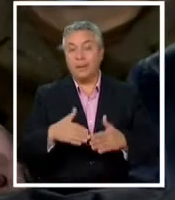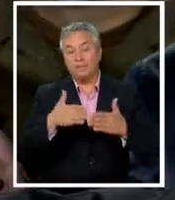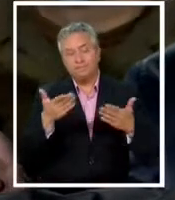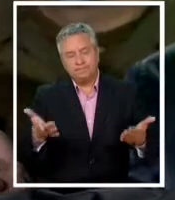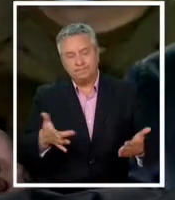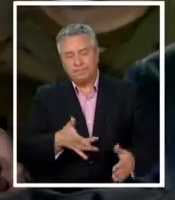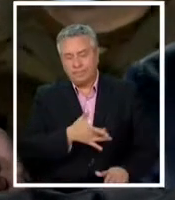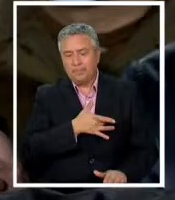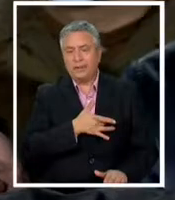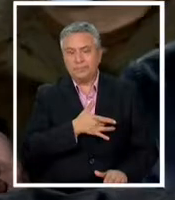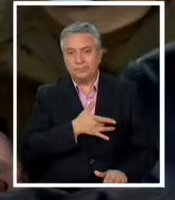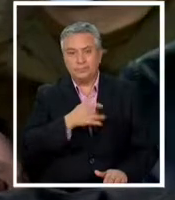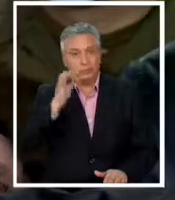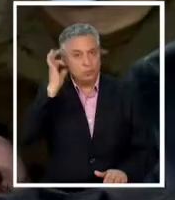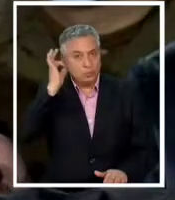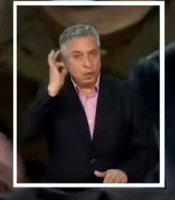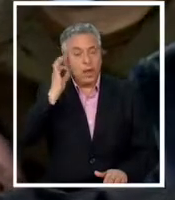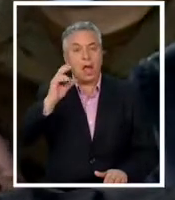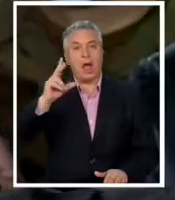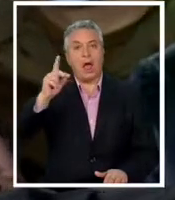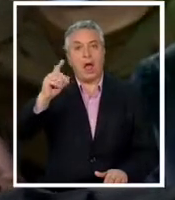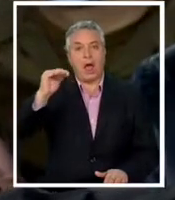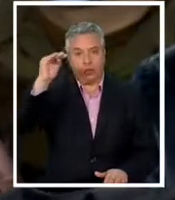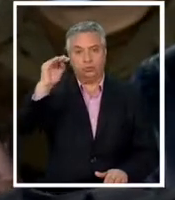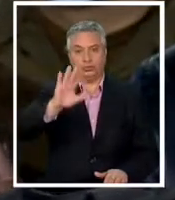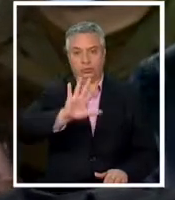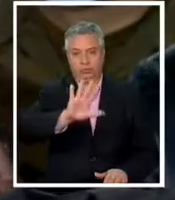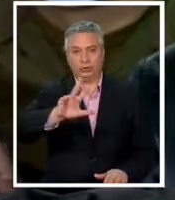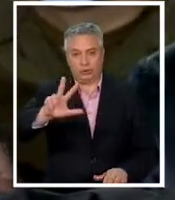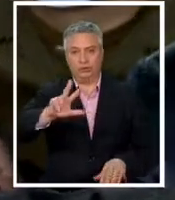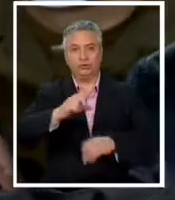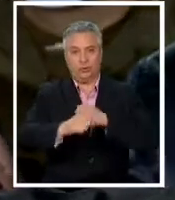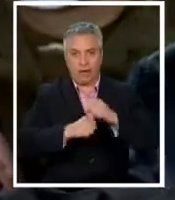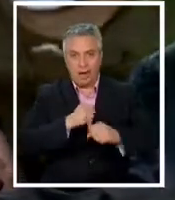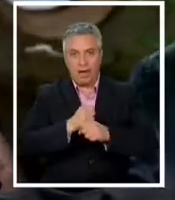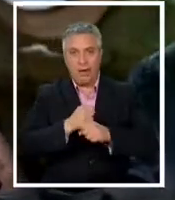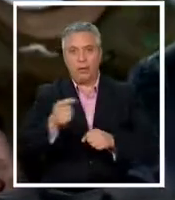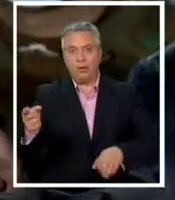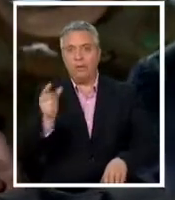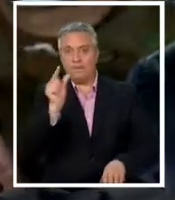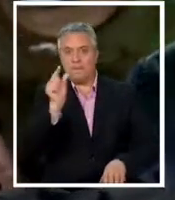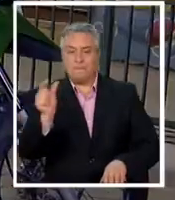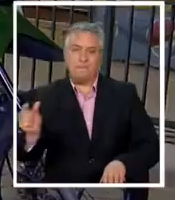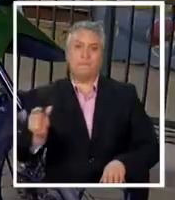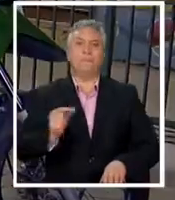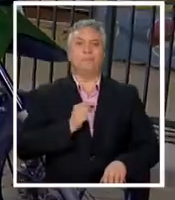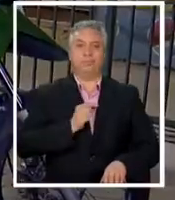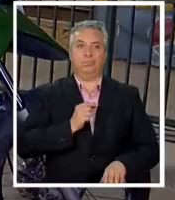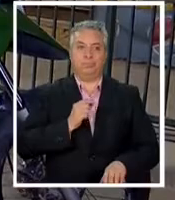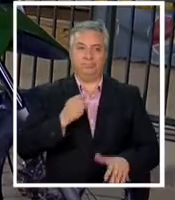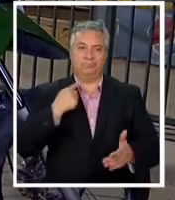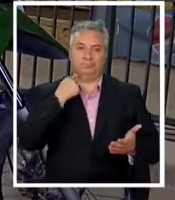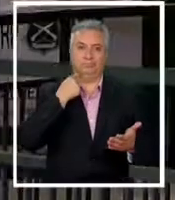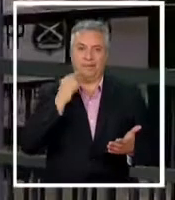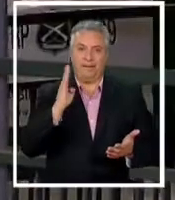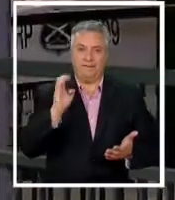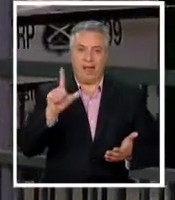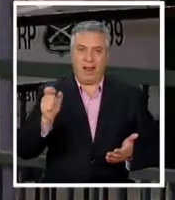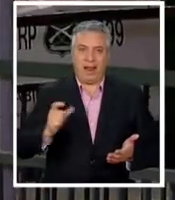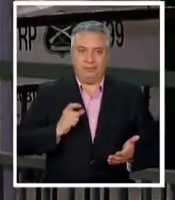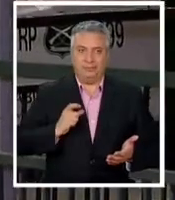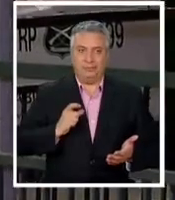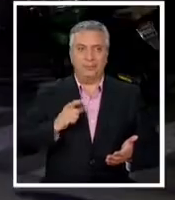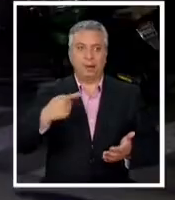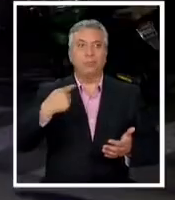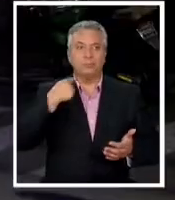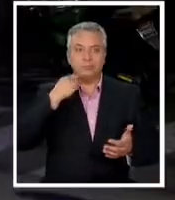Lamentablemente, a una mujer adulta de 58 años, es alcanzada por uno de estos disparos. La víctima recibió un impacto